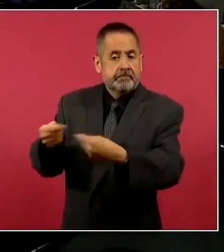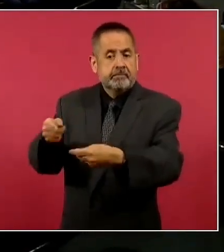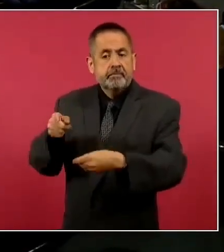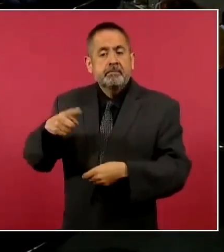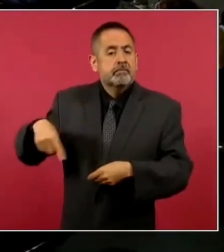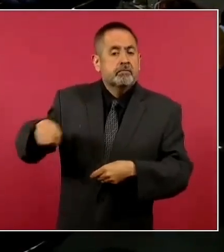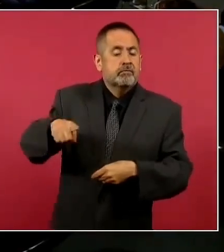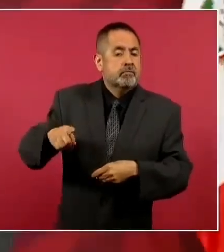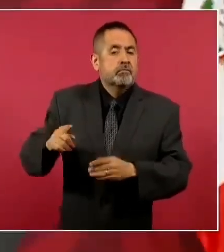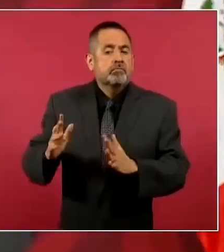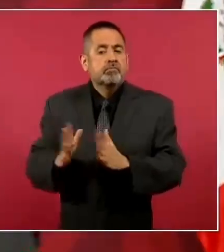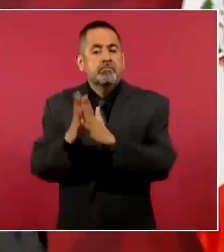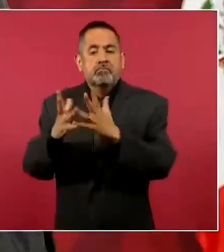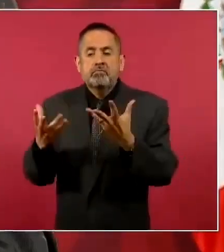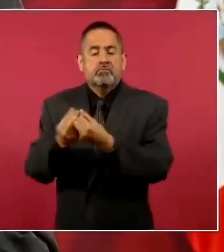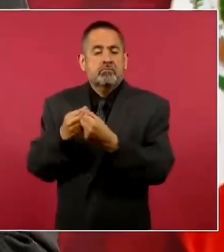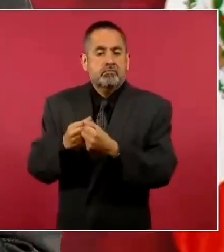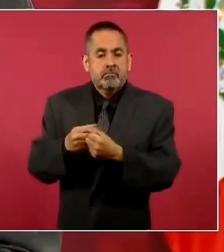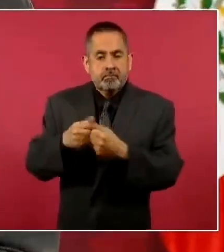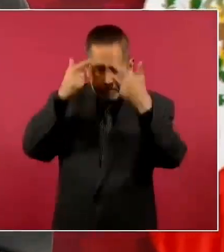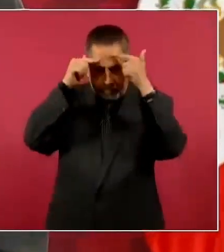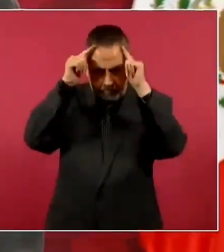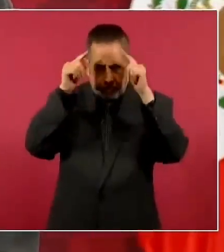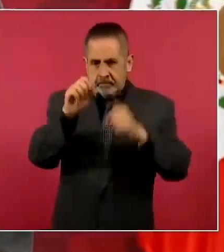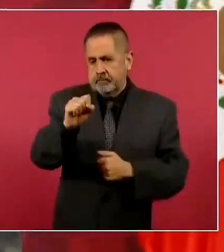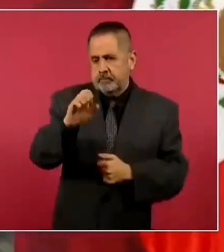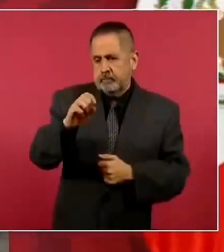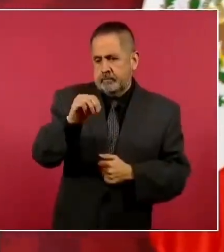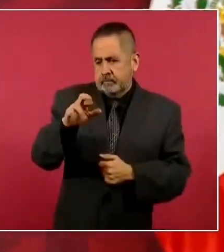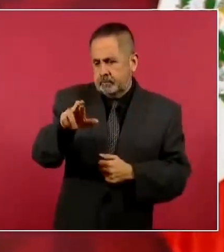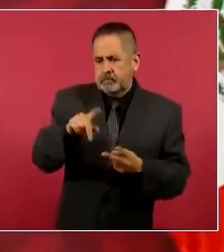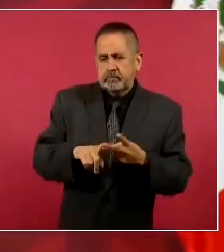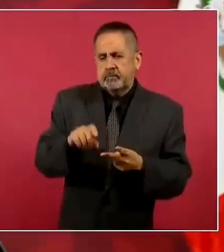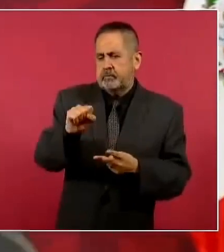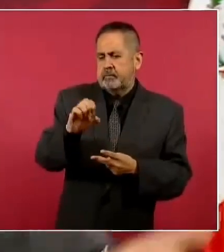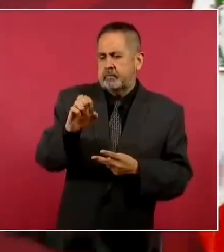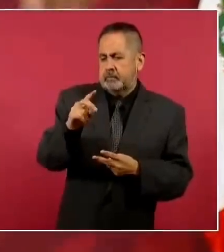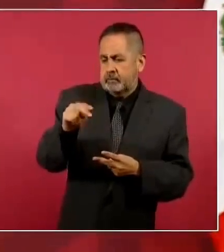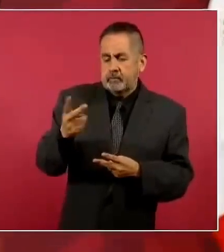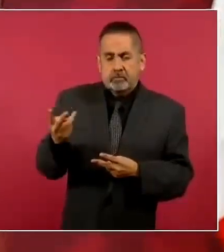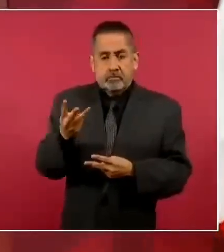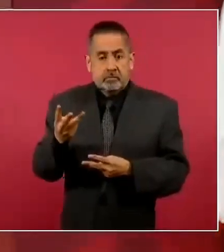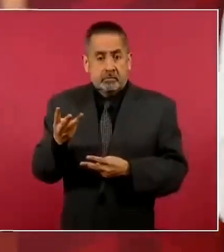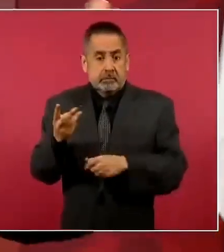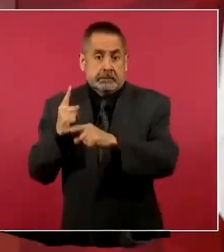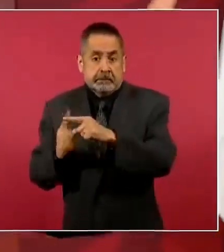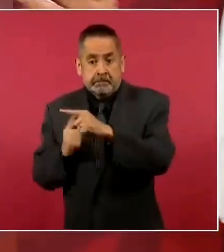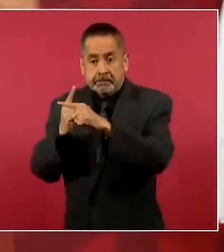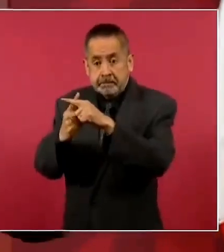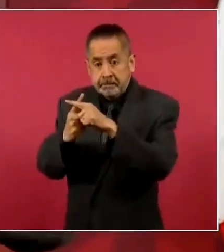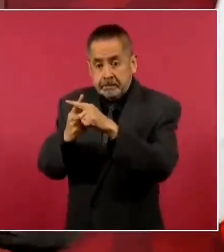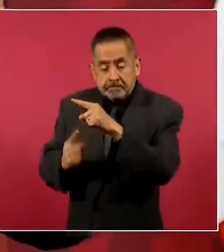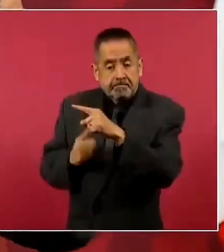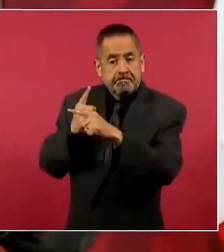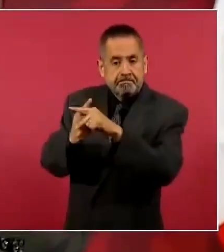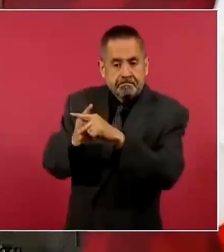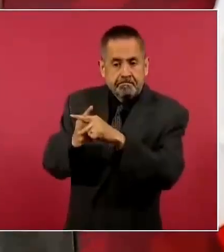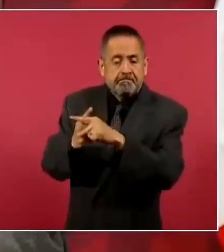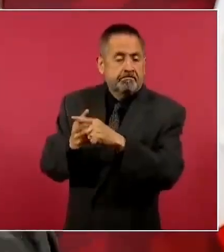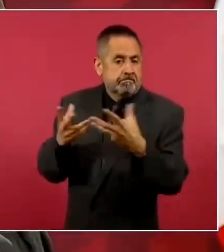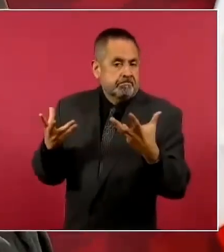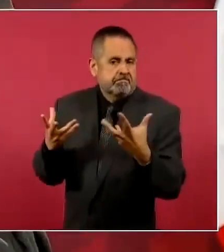participación de la Marina y de la Defensa, pues es la suma de